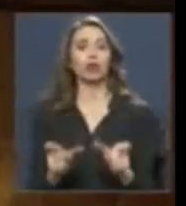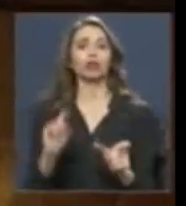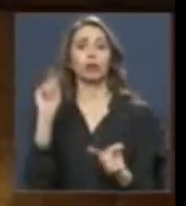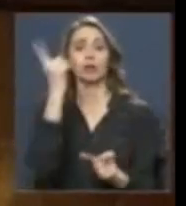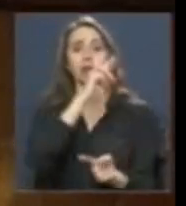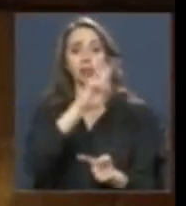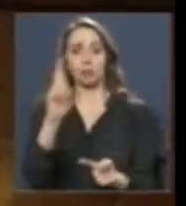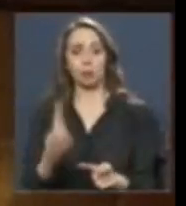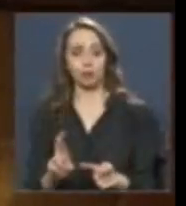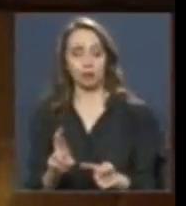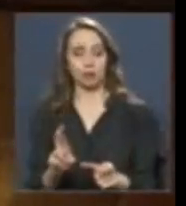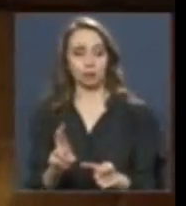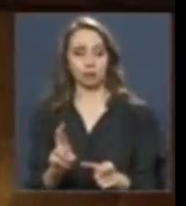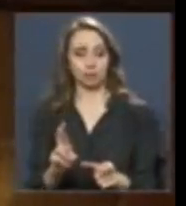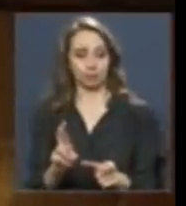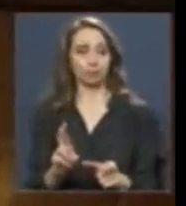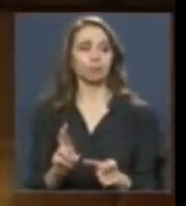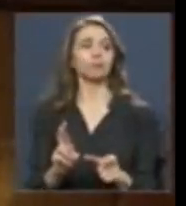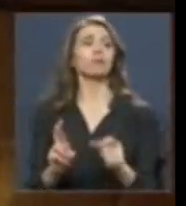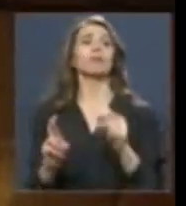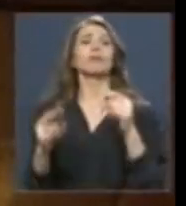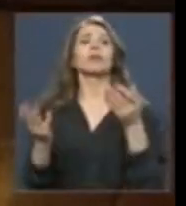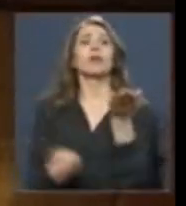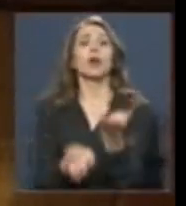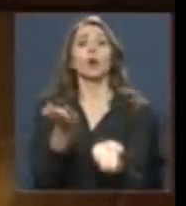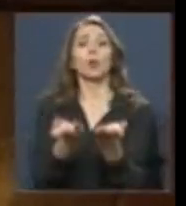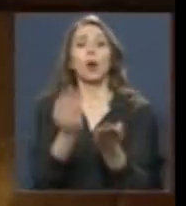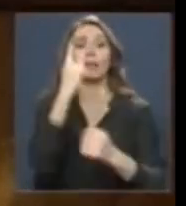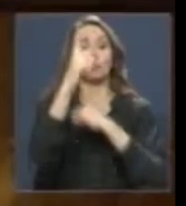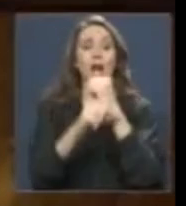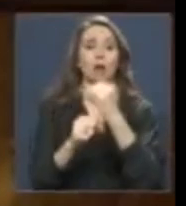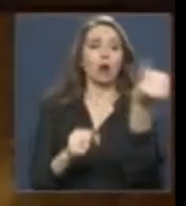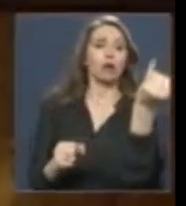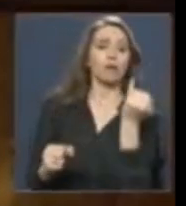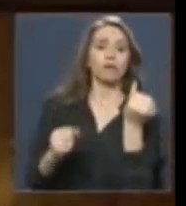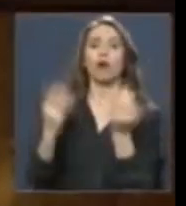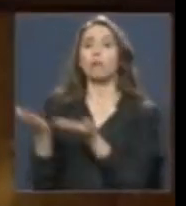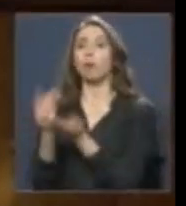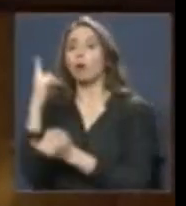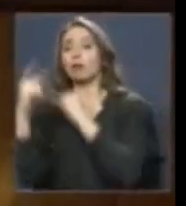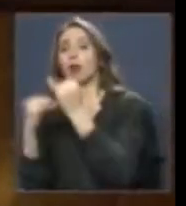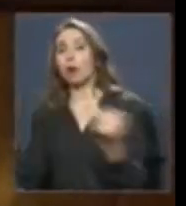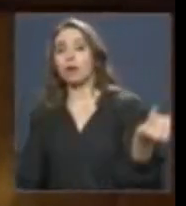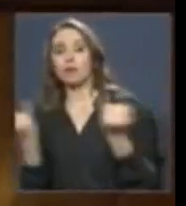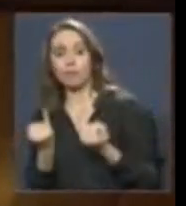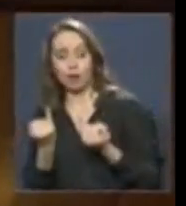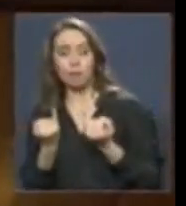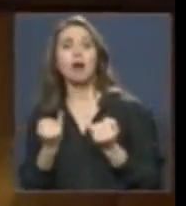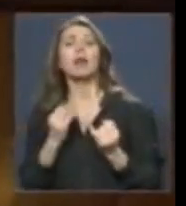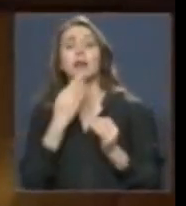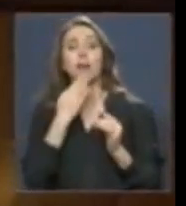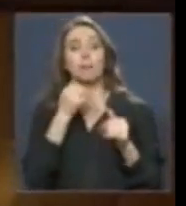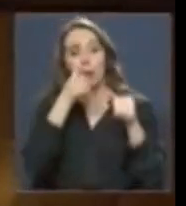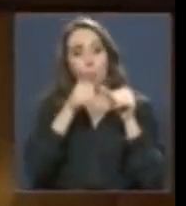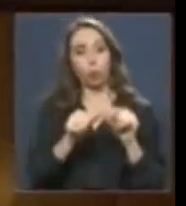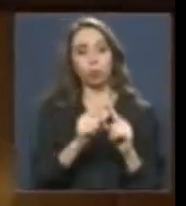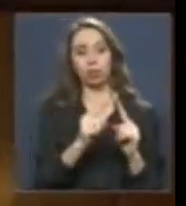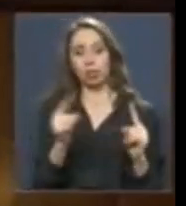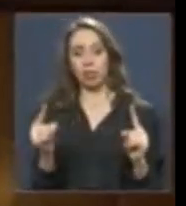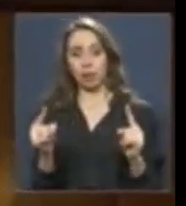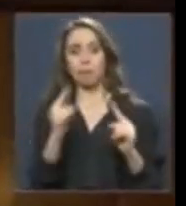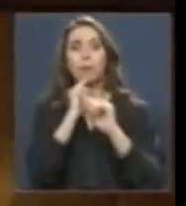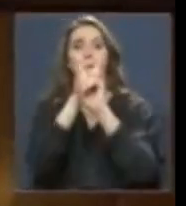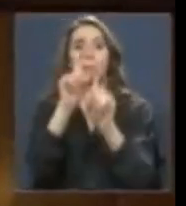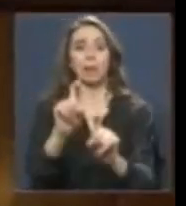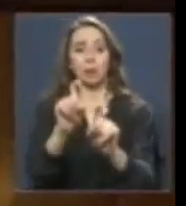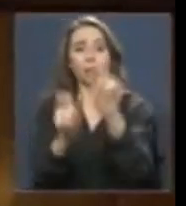General de la República en sus respectivas cuentas anuales. Además, se abrirá un periodo de consulta pública y participación ciudadana por